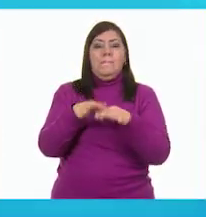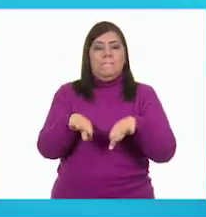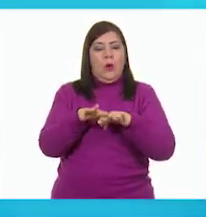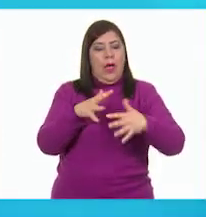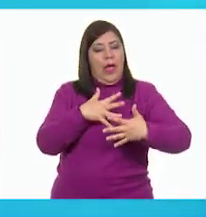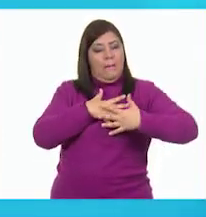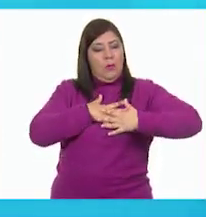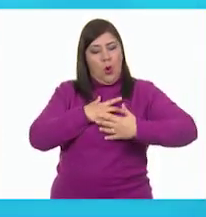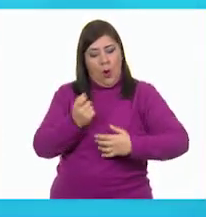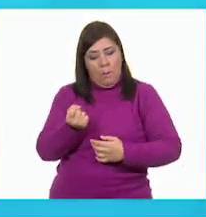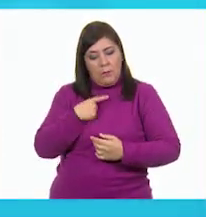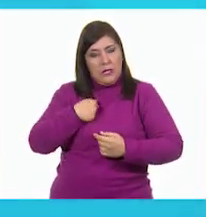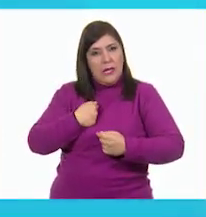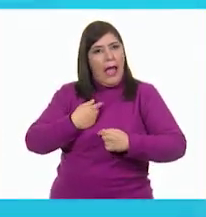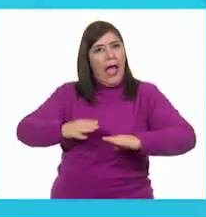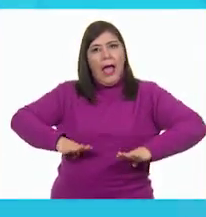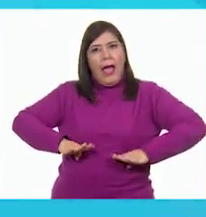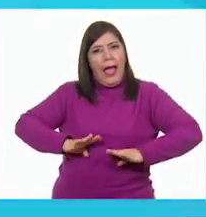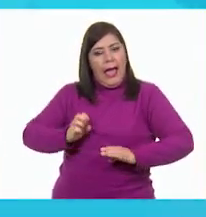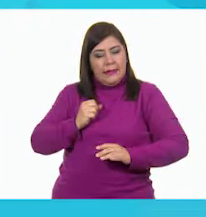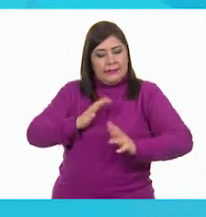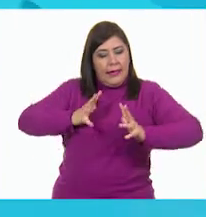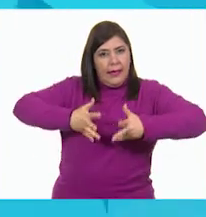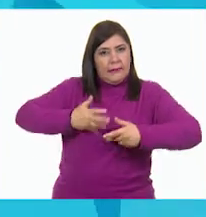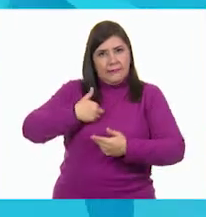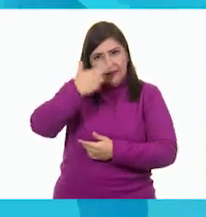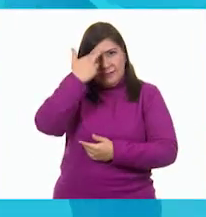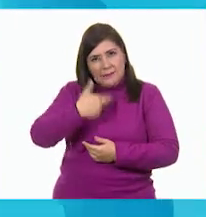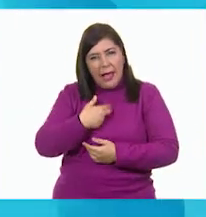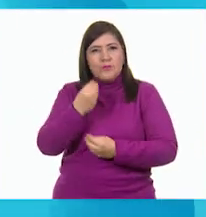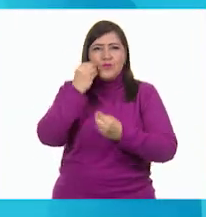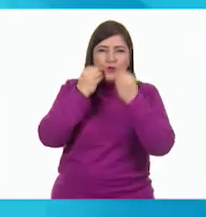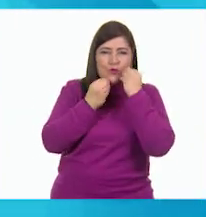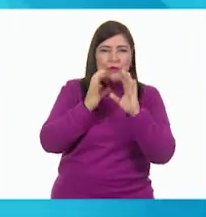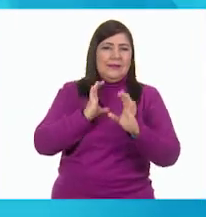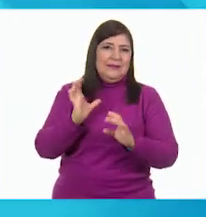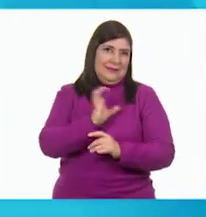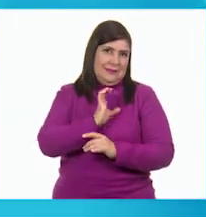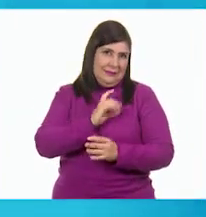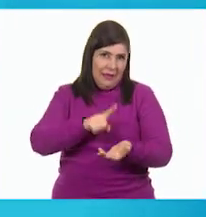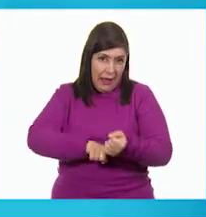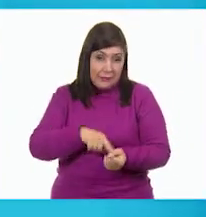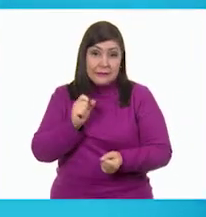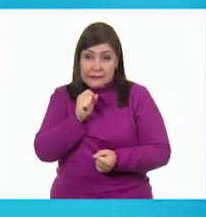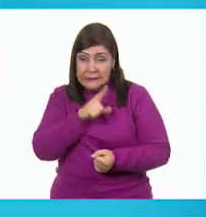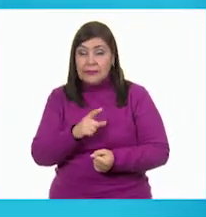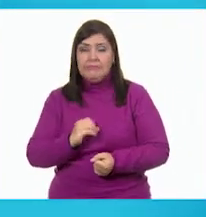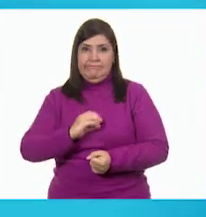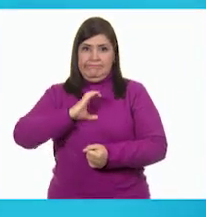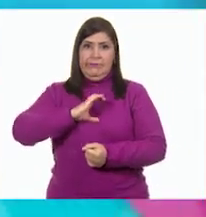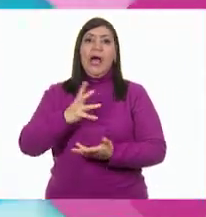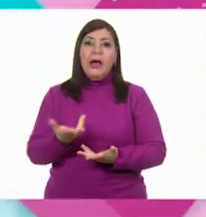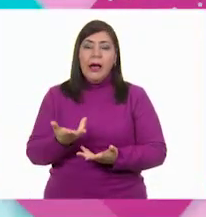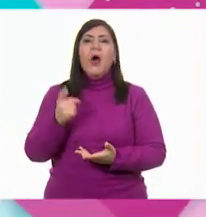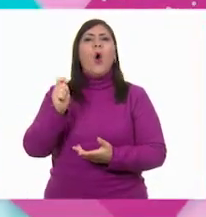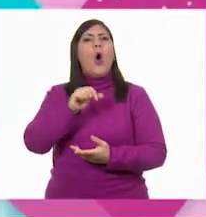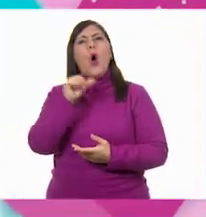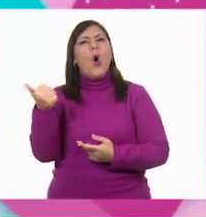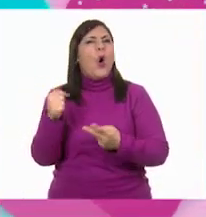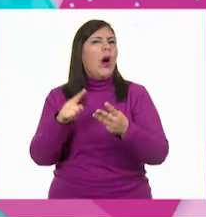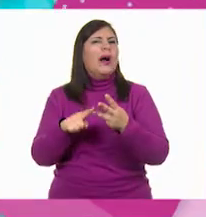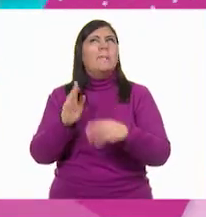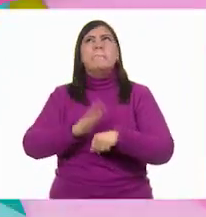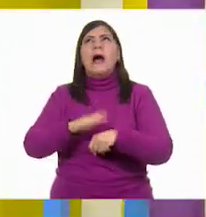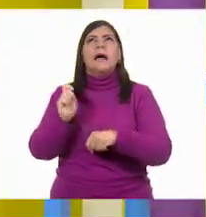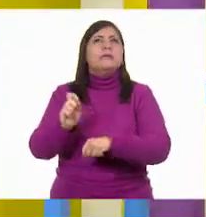aceptarnos como somos. Como somos, ¿verdad? Bien. La que sigue. ¿Qué parte les resultó más emocionante? ¿Cuál te gustó? A